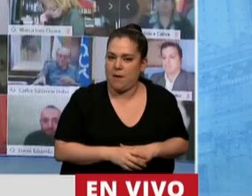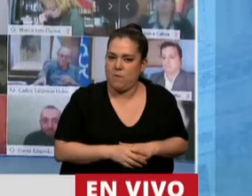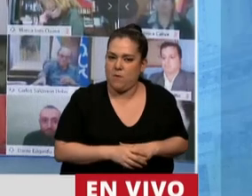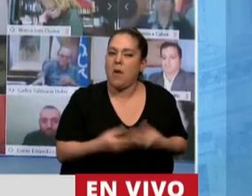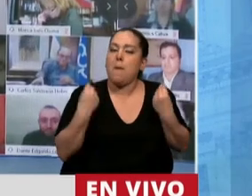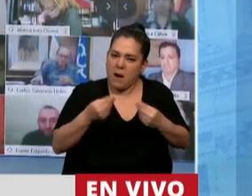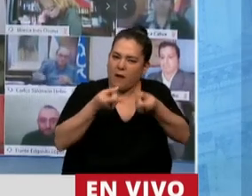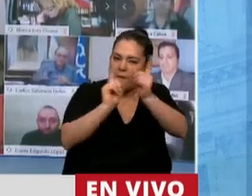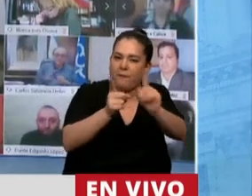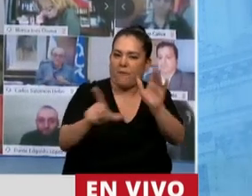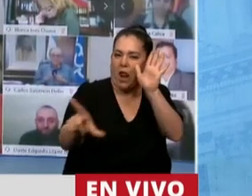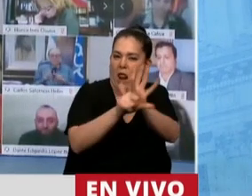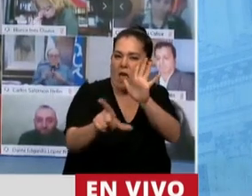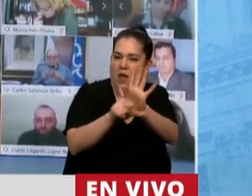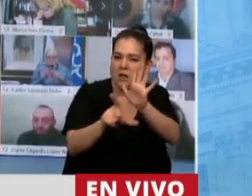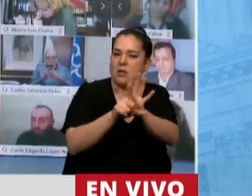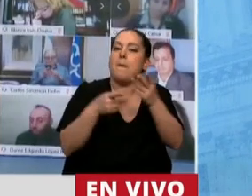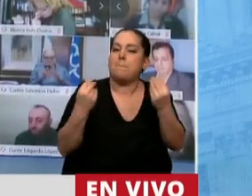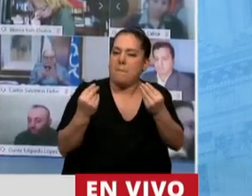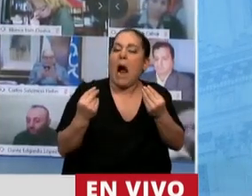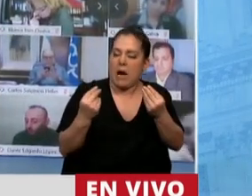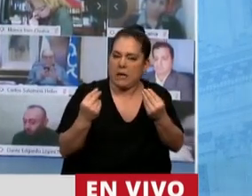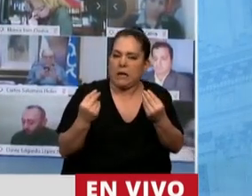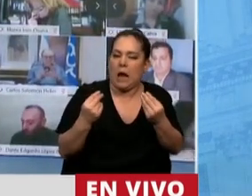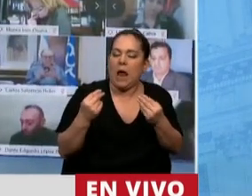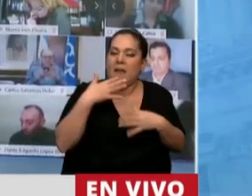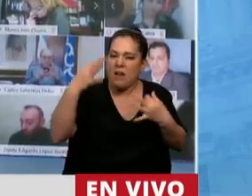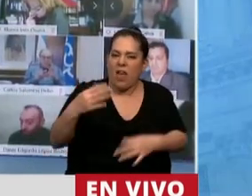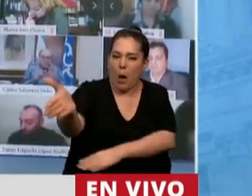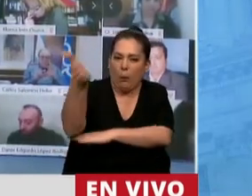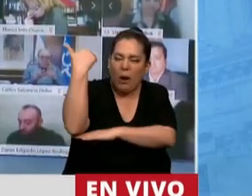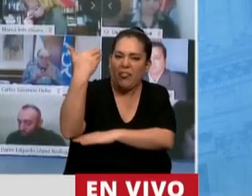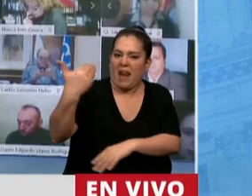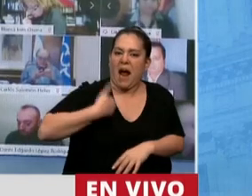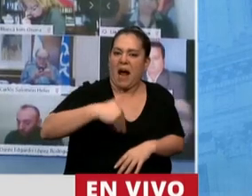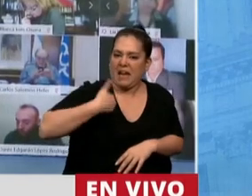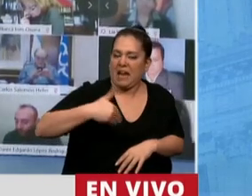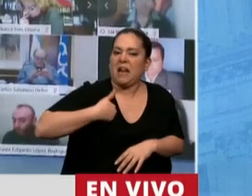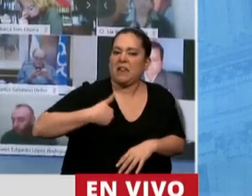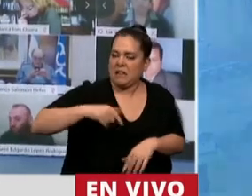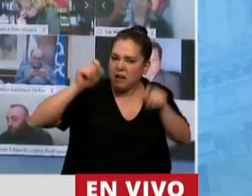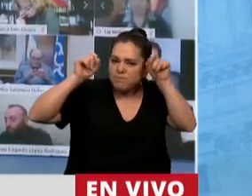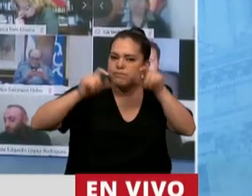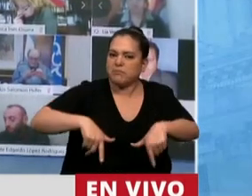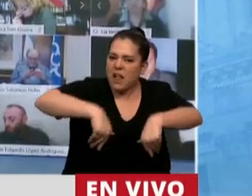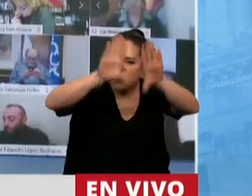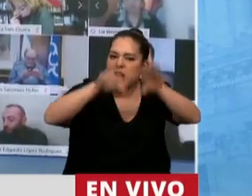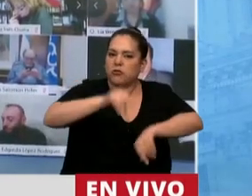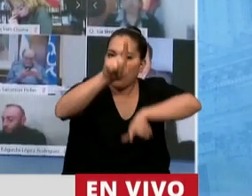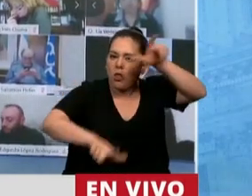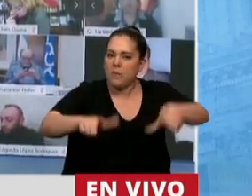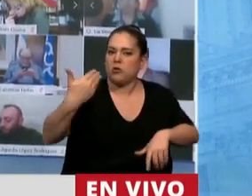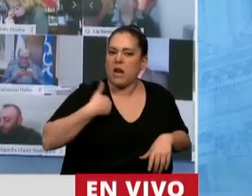para que legislemos, para que levantemos bien alta la celeste y blanca que es la bandera de todos los